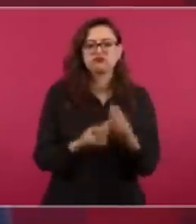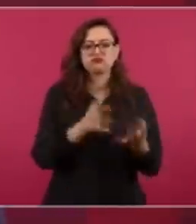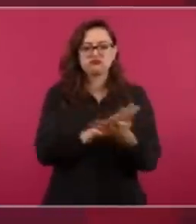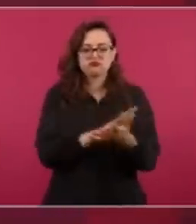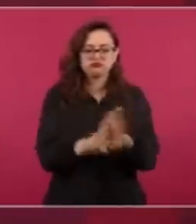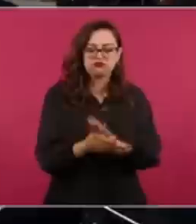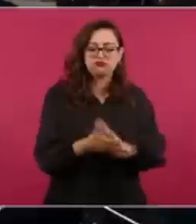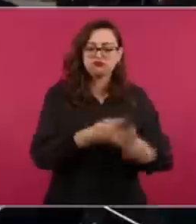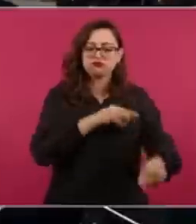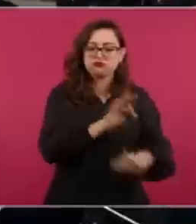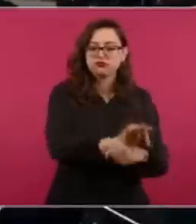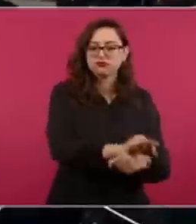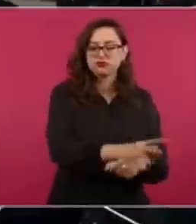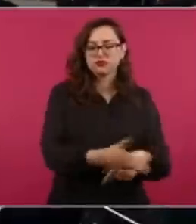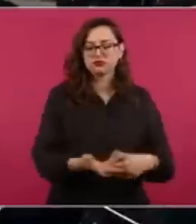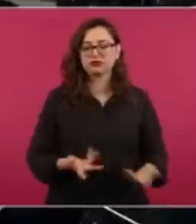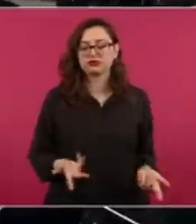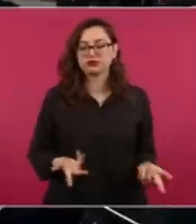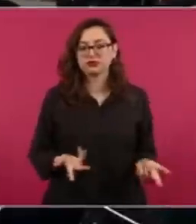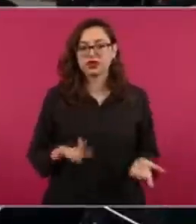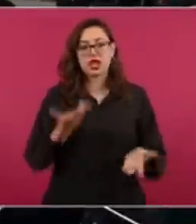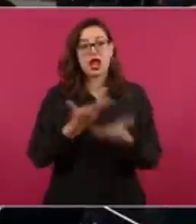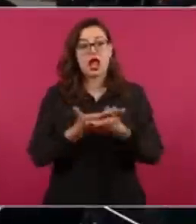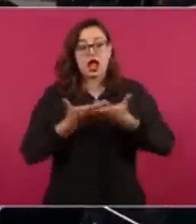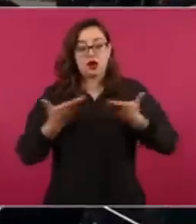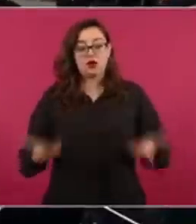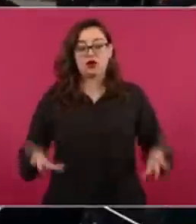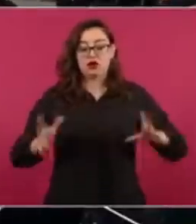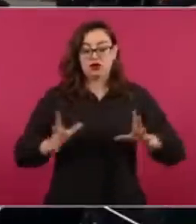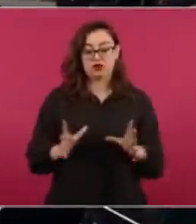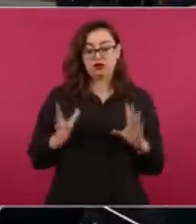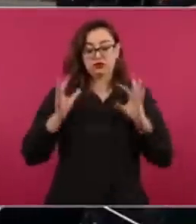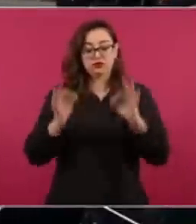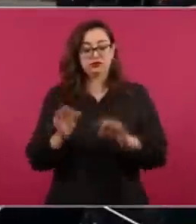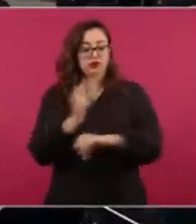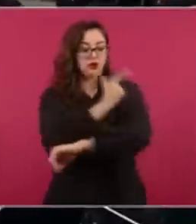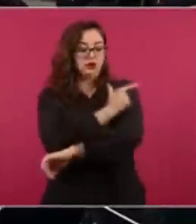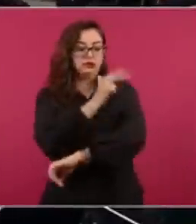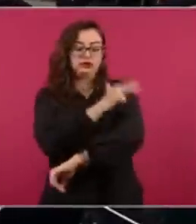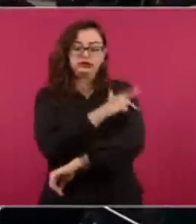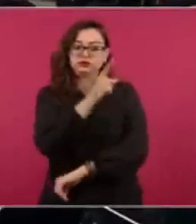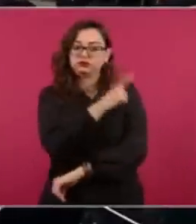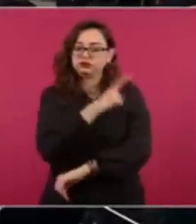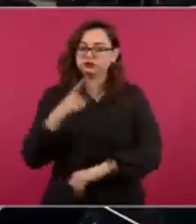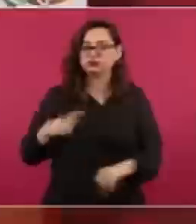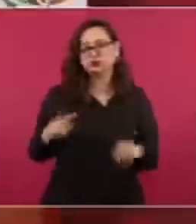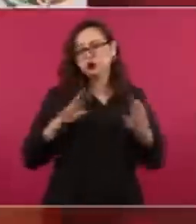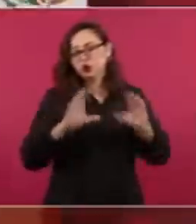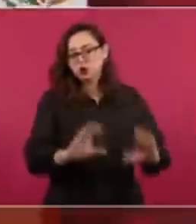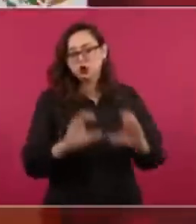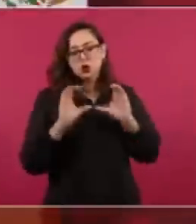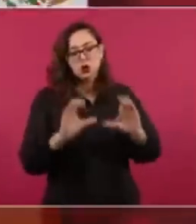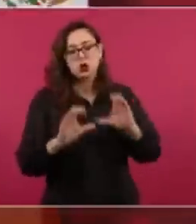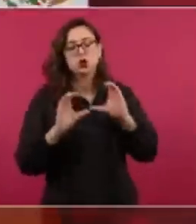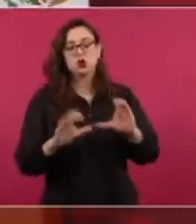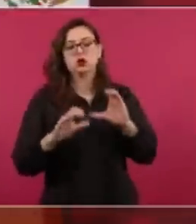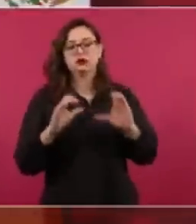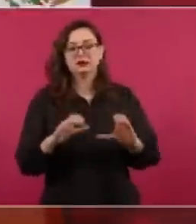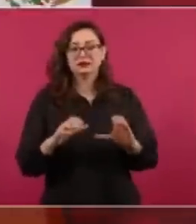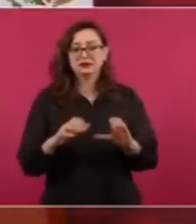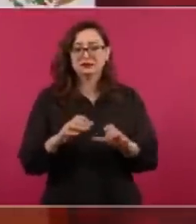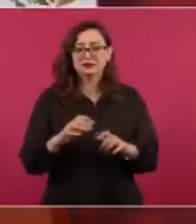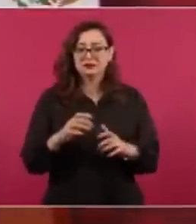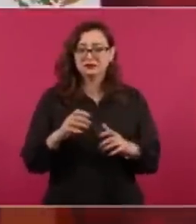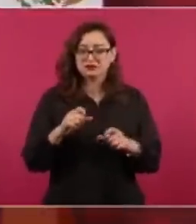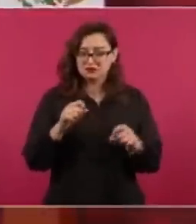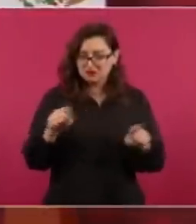Entonces, por eso es que queremos cuidar la Guardia Nacional, imagínense,